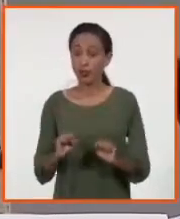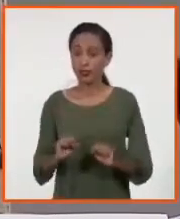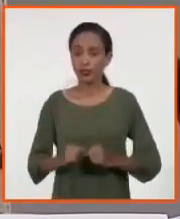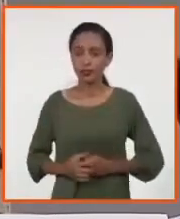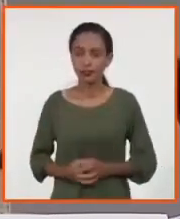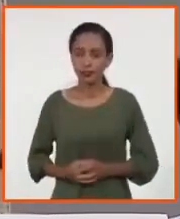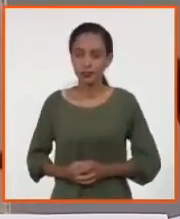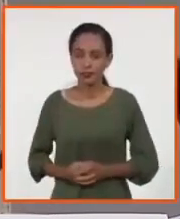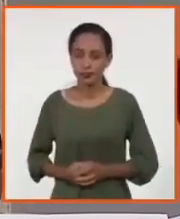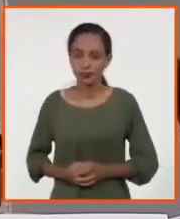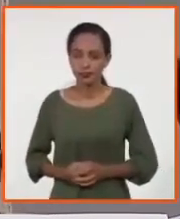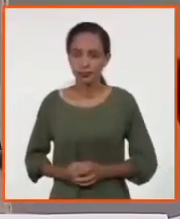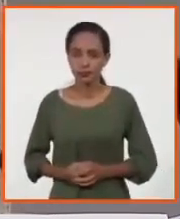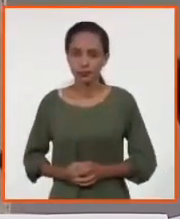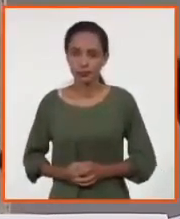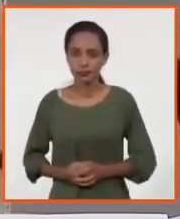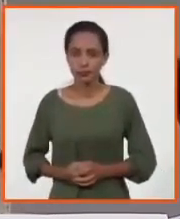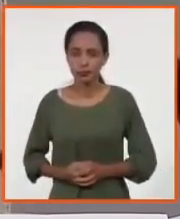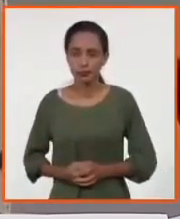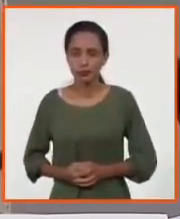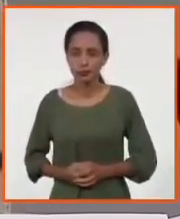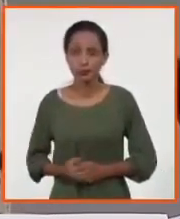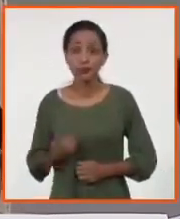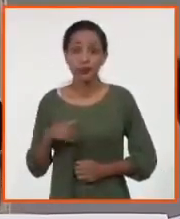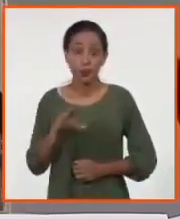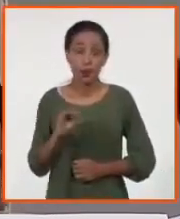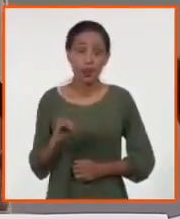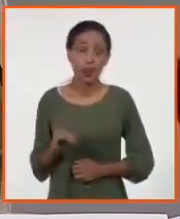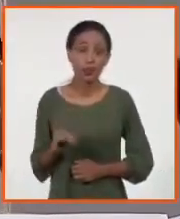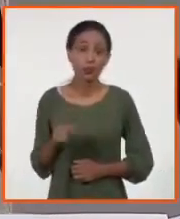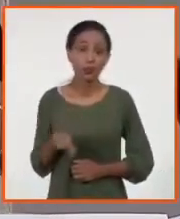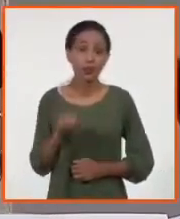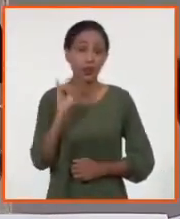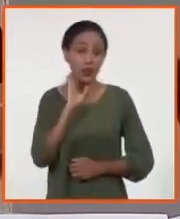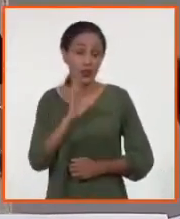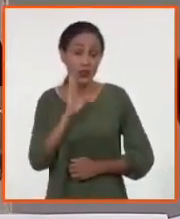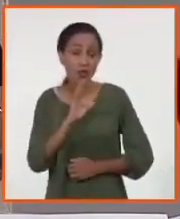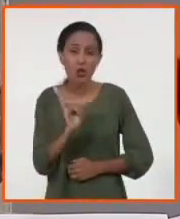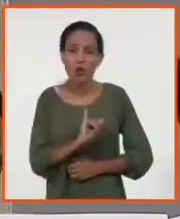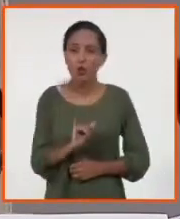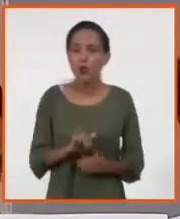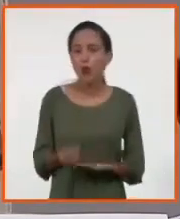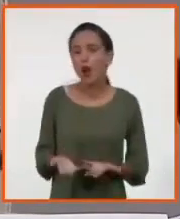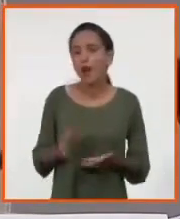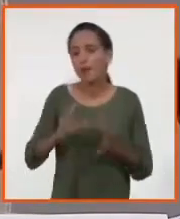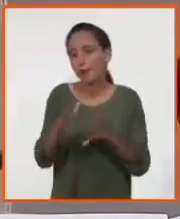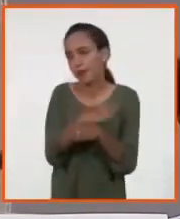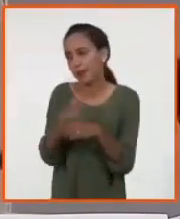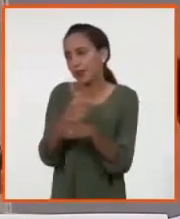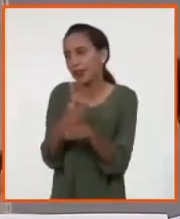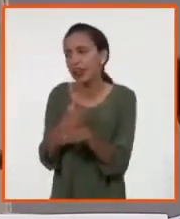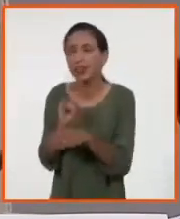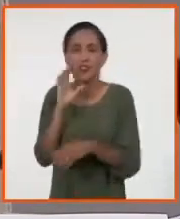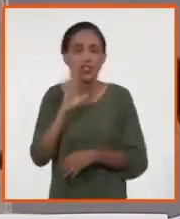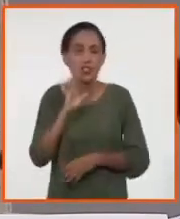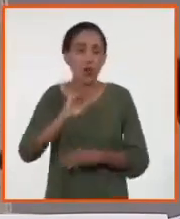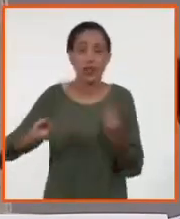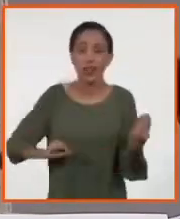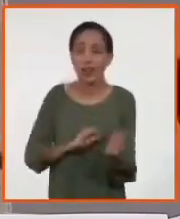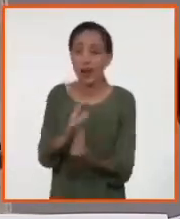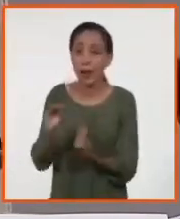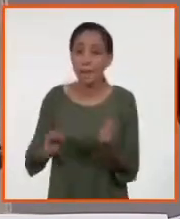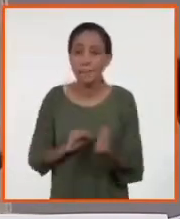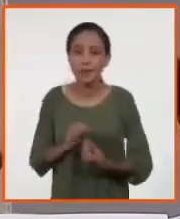decir, estamos hablando segunda infección, estamos hablando secuencia de infección, las secuencias cambian, estamos